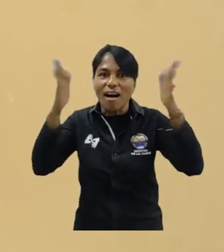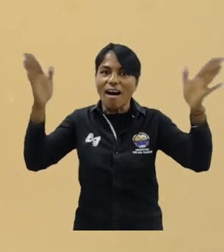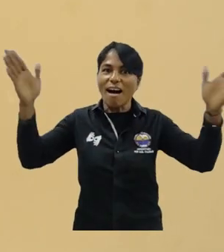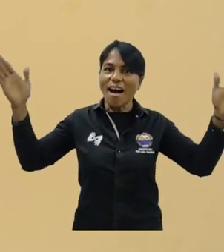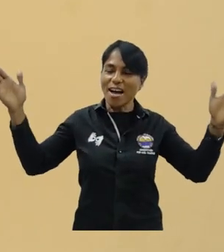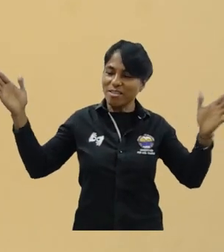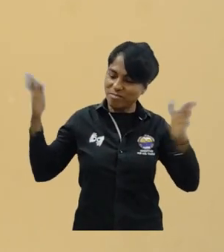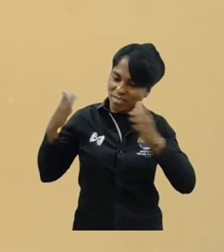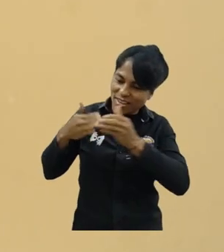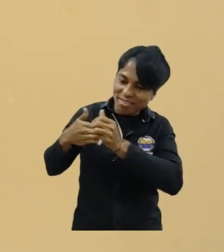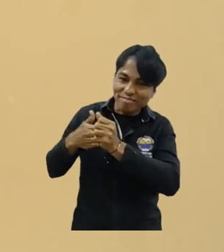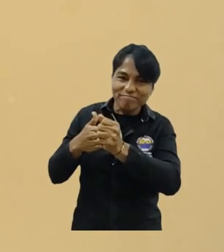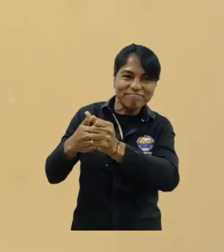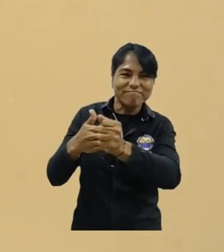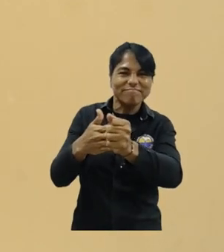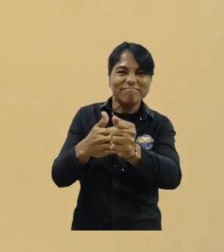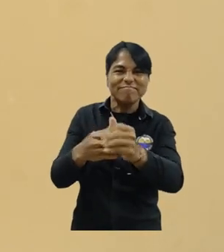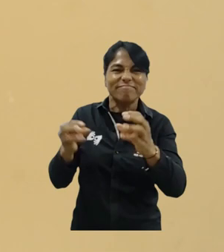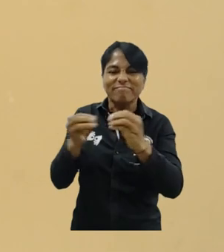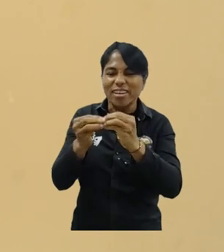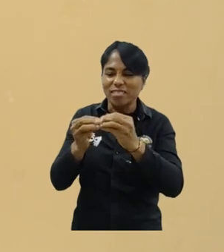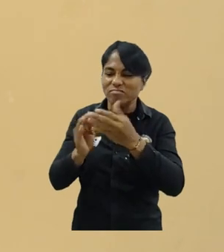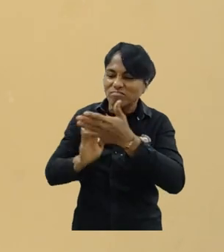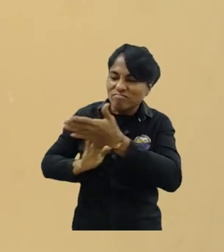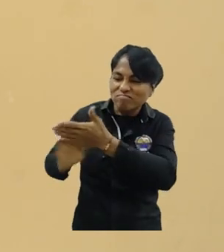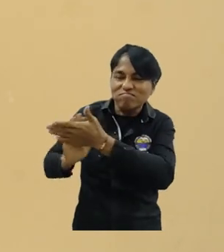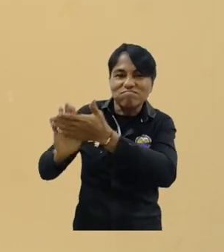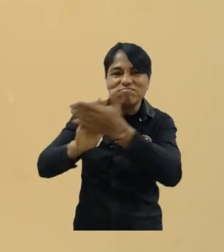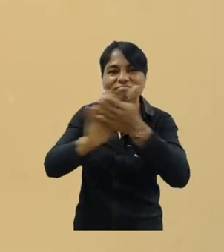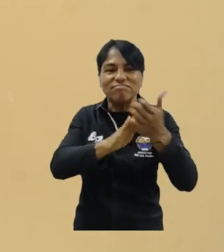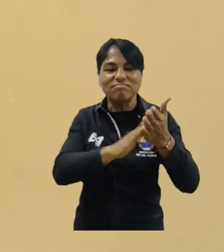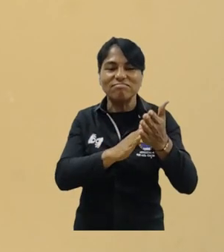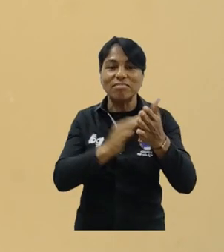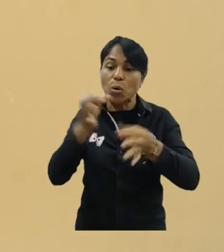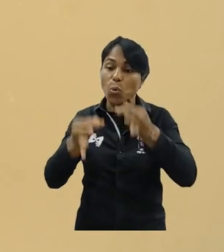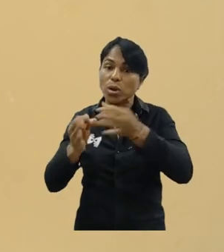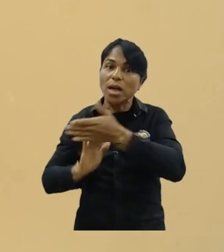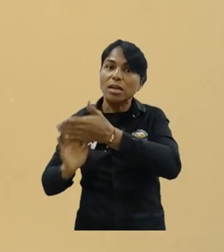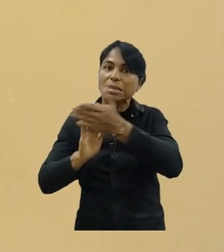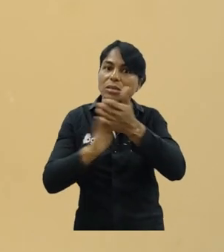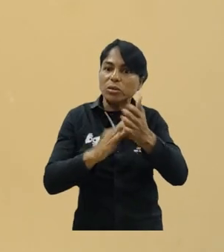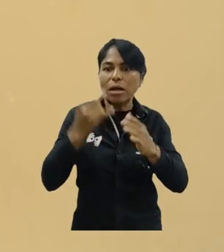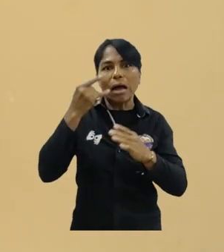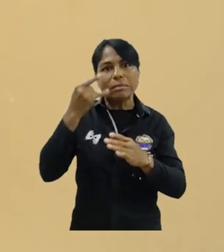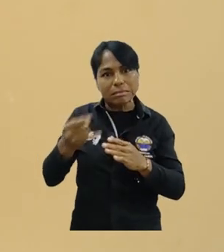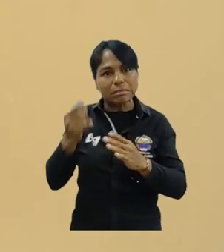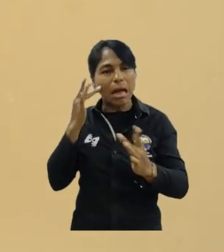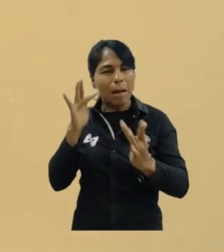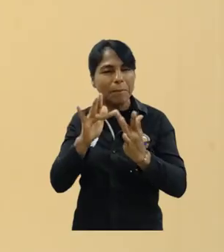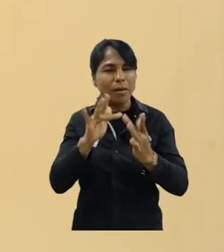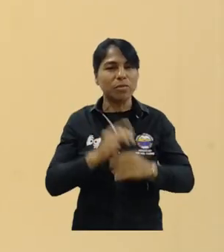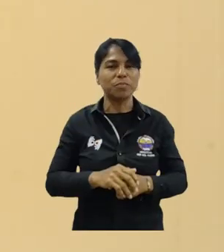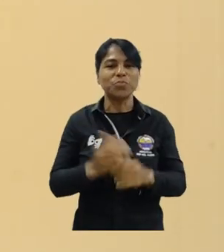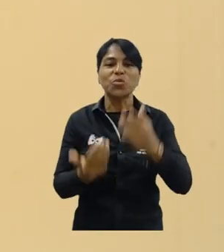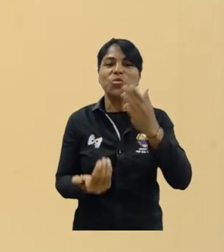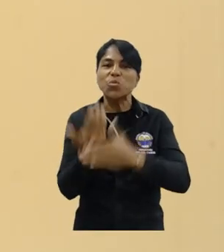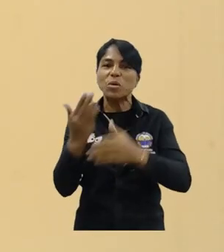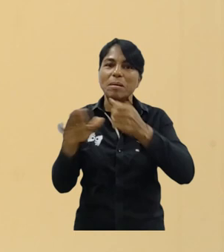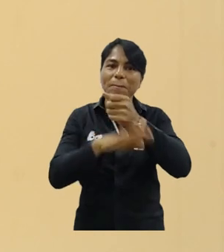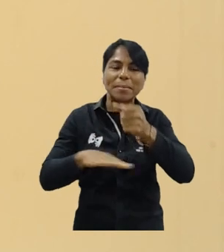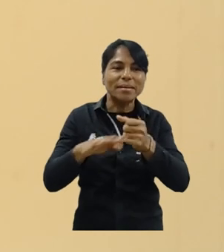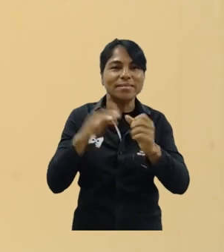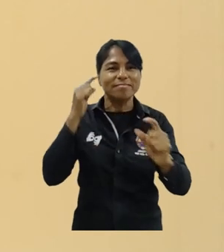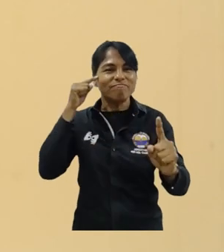amplio y orientarnos más frente a la conciliación en ocasiones que es interesante y adecuado. Nuevas